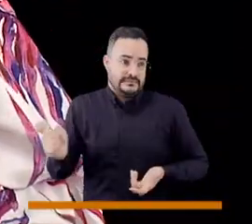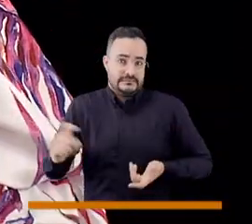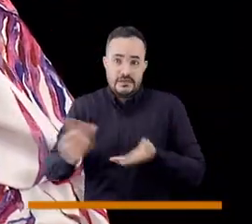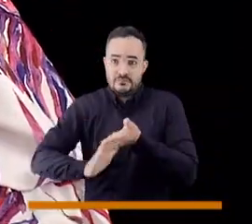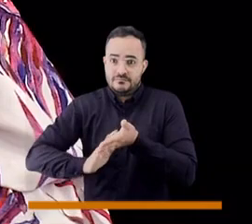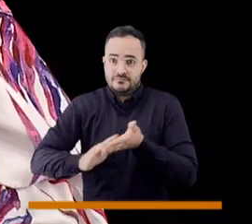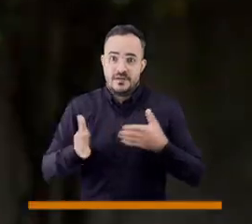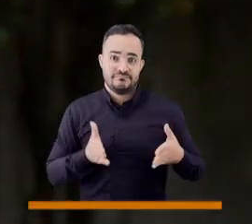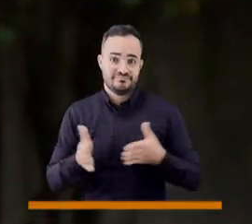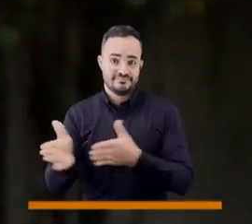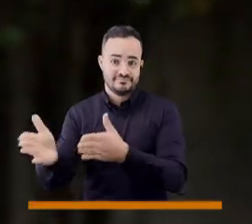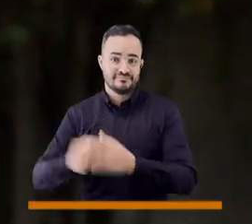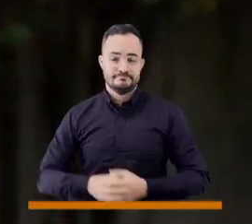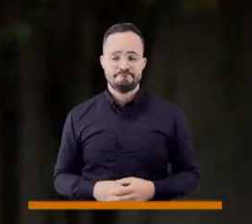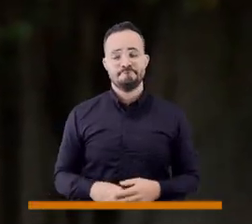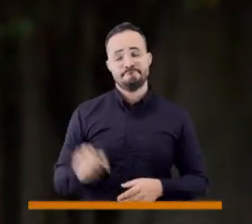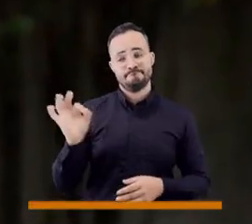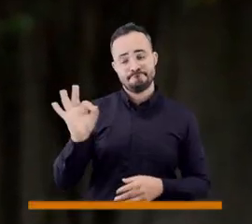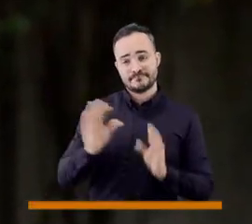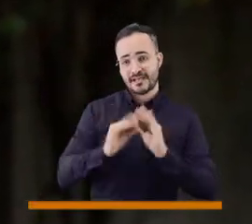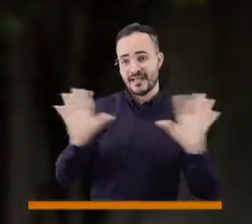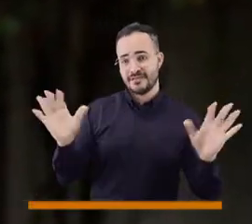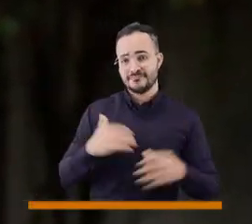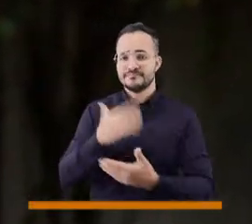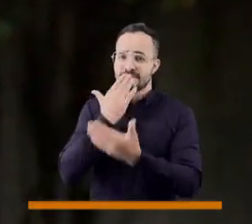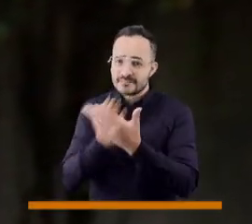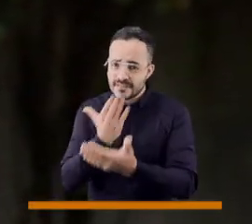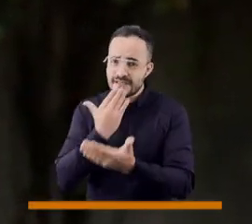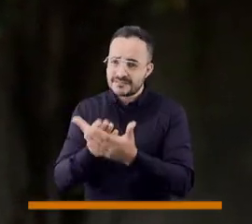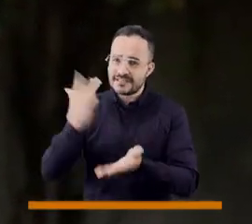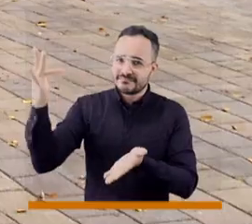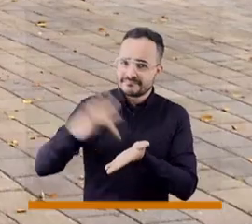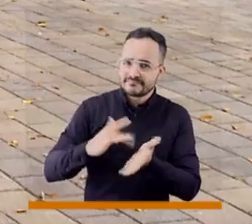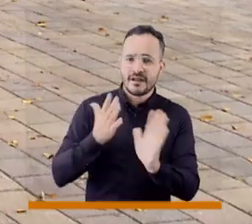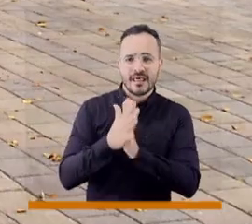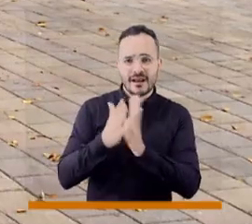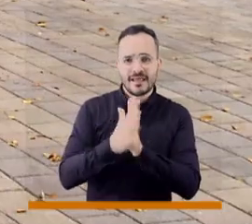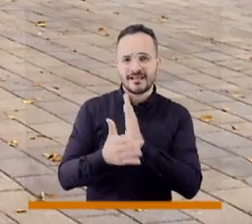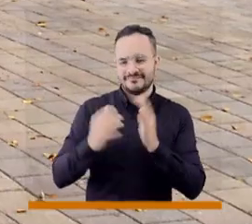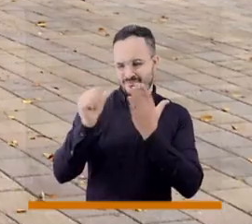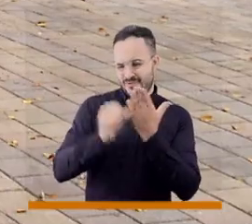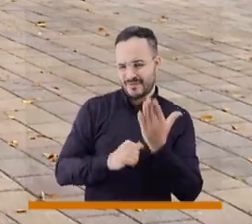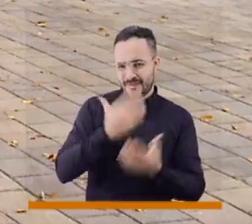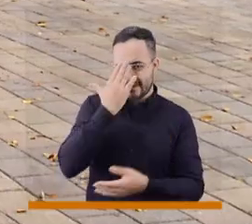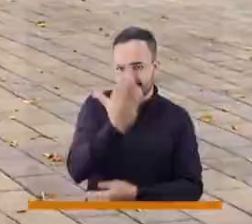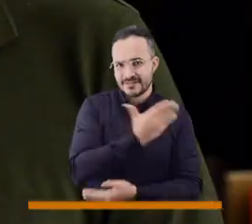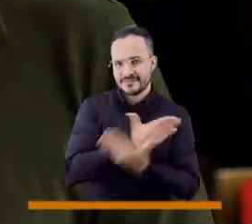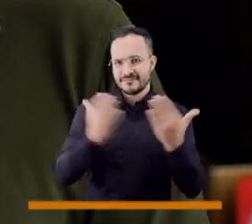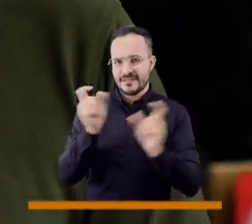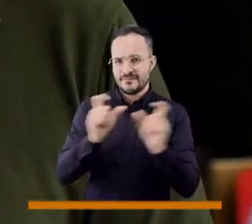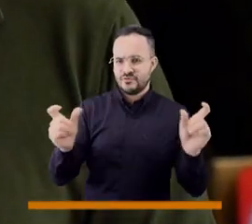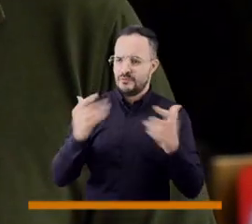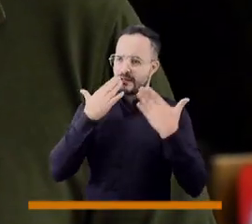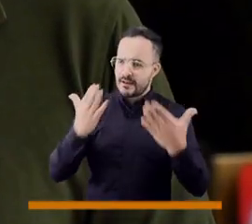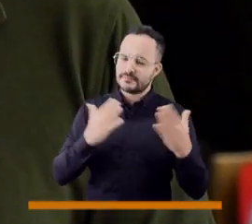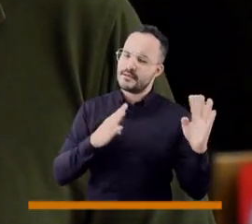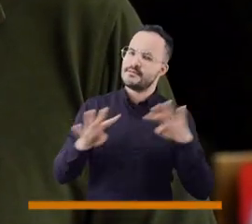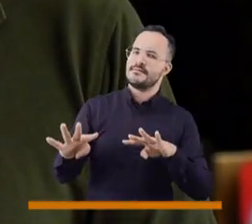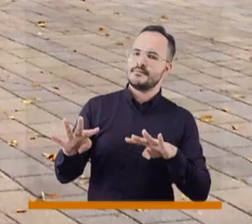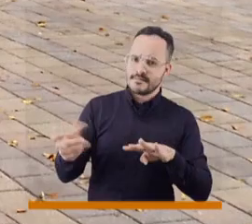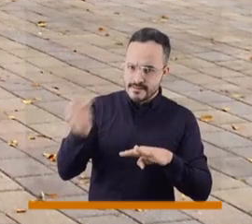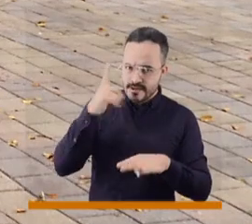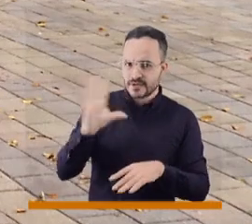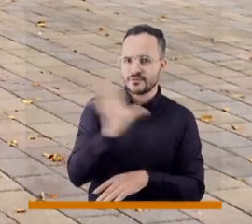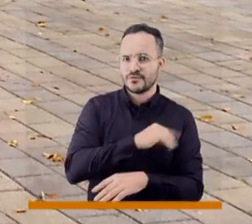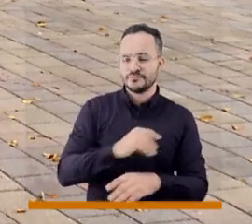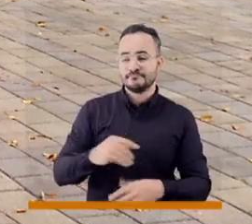para esto. Sin duda. Pues, Wilson, Calle Franco, gracias por acompañarnos aquí de frente a la gente y dejarnos expuesto todo este panorama.